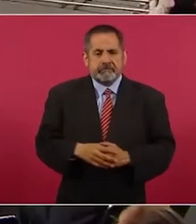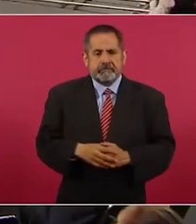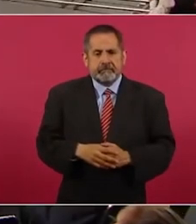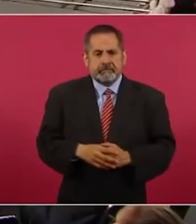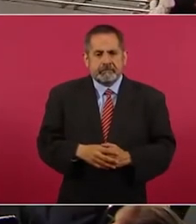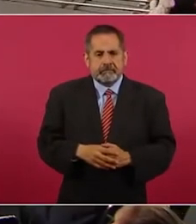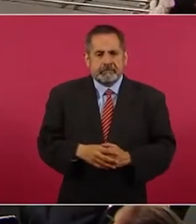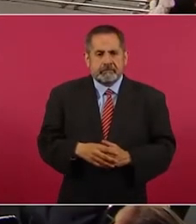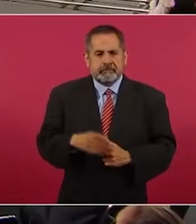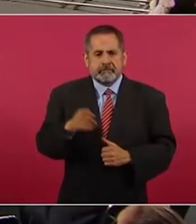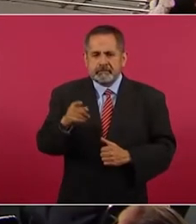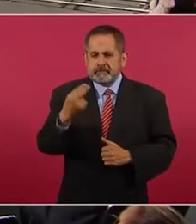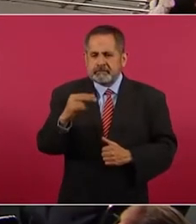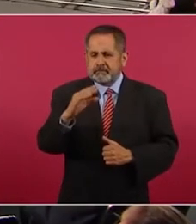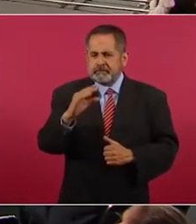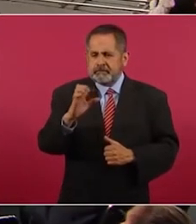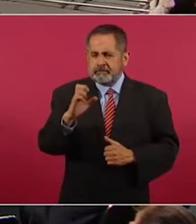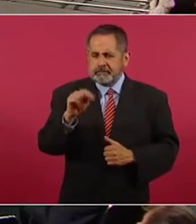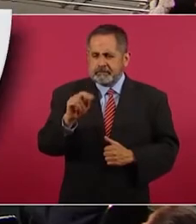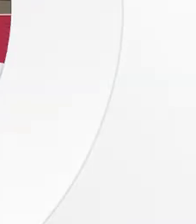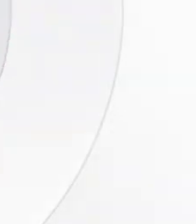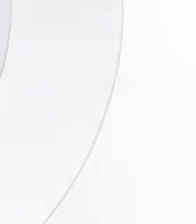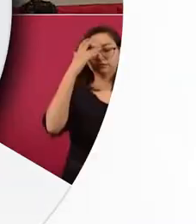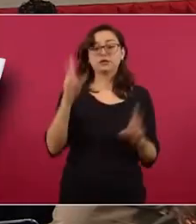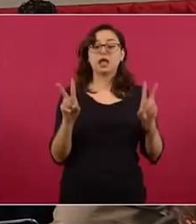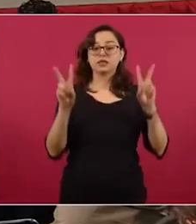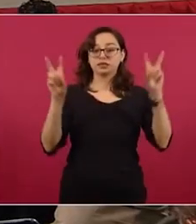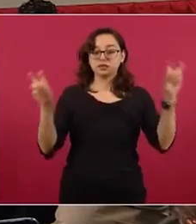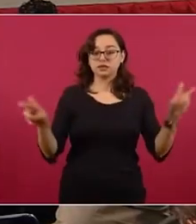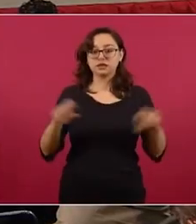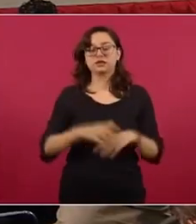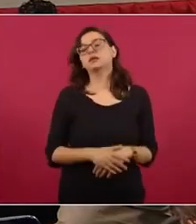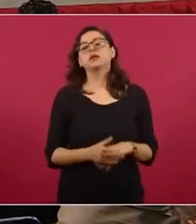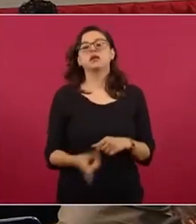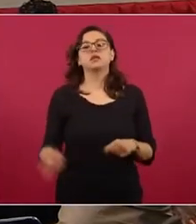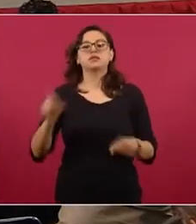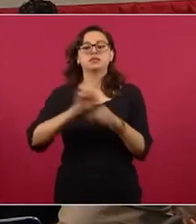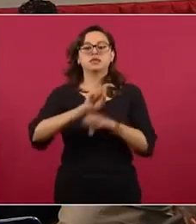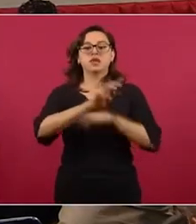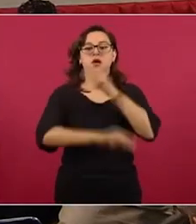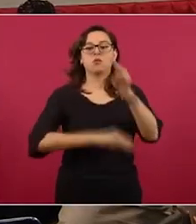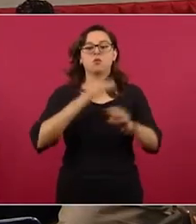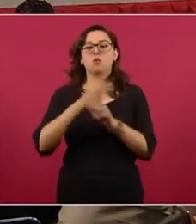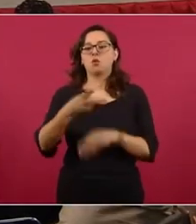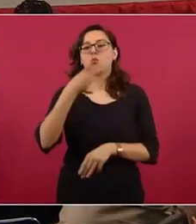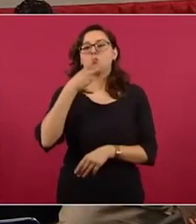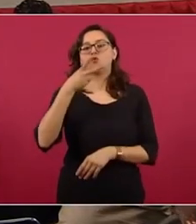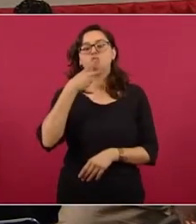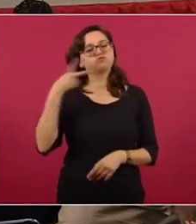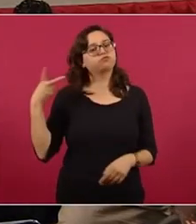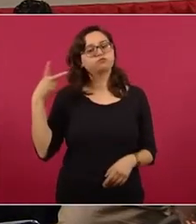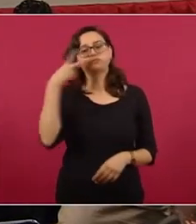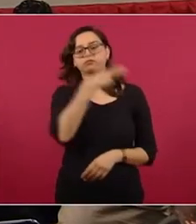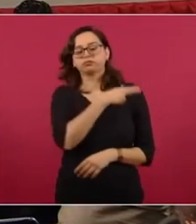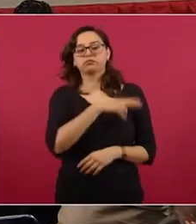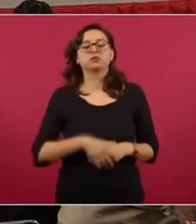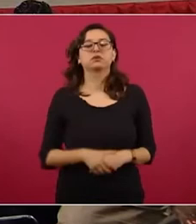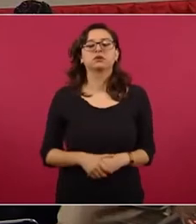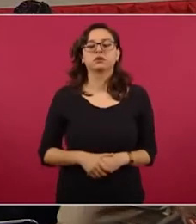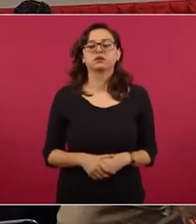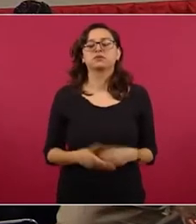Del Sendinela Día Mundial Sin Tabaco 31 de mayo De 2022